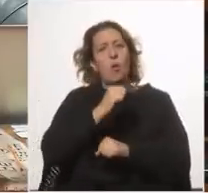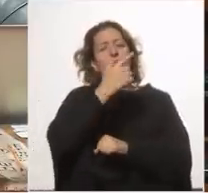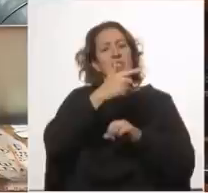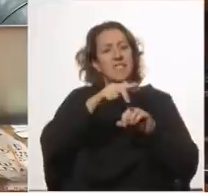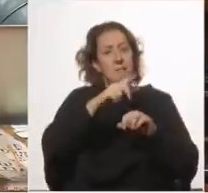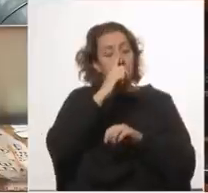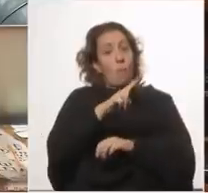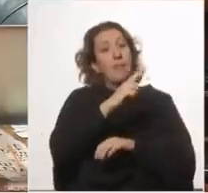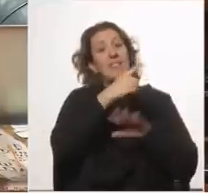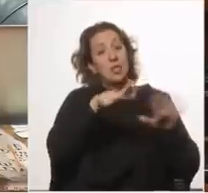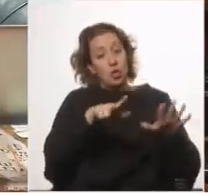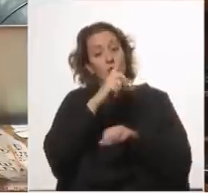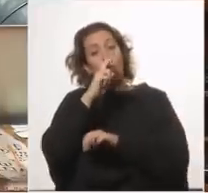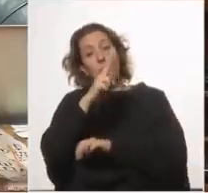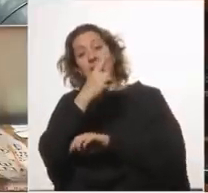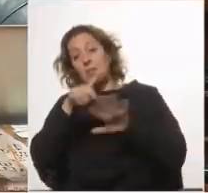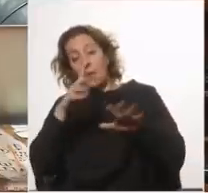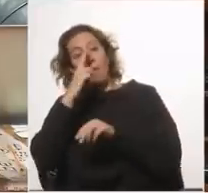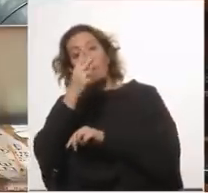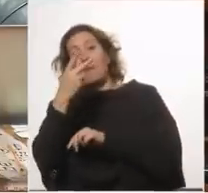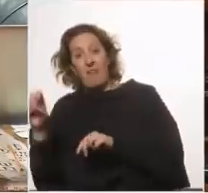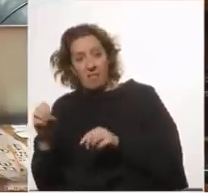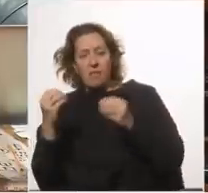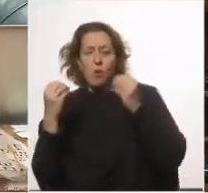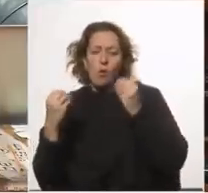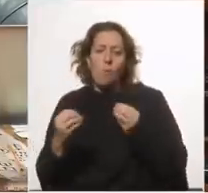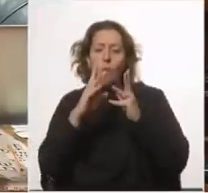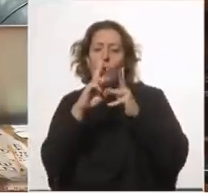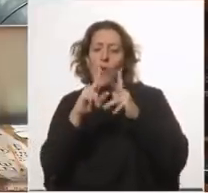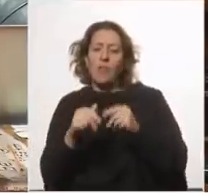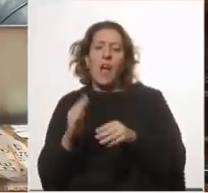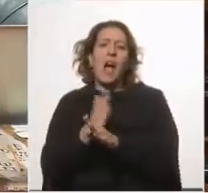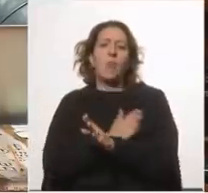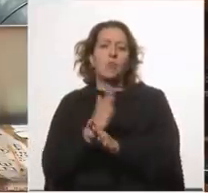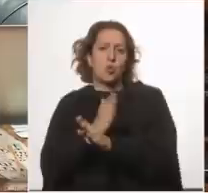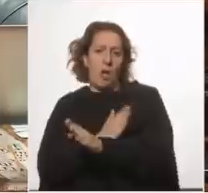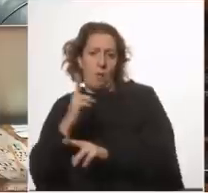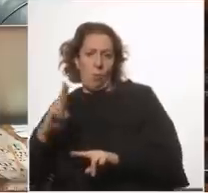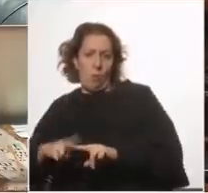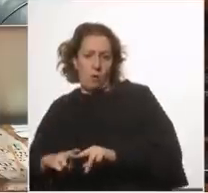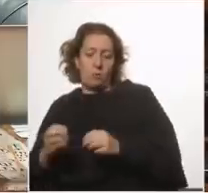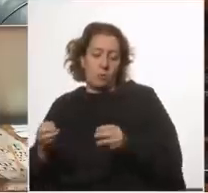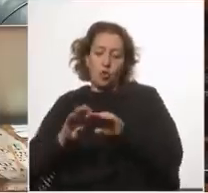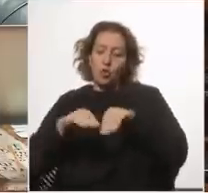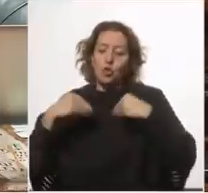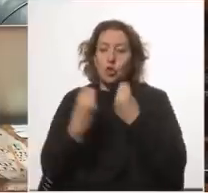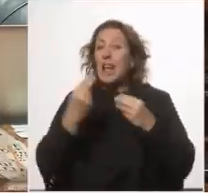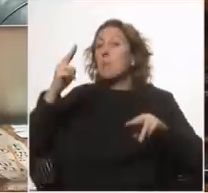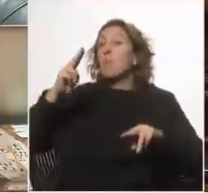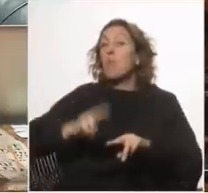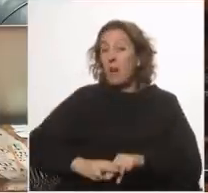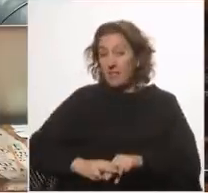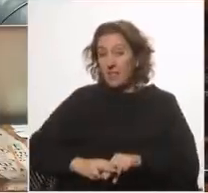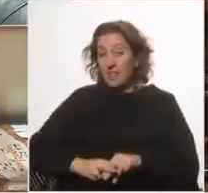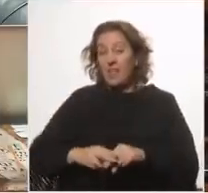y del 20 y cómo se ordenan por causas? y entonces ¿cuál es el número total de muertes en los primeros